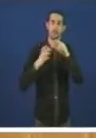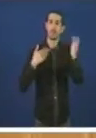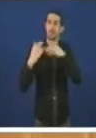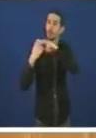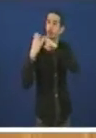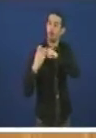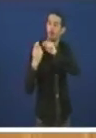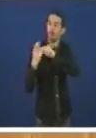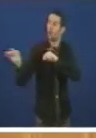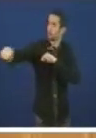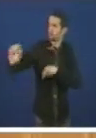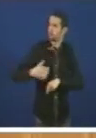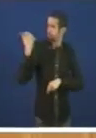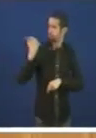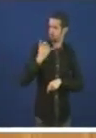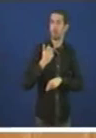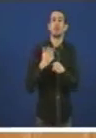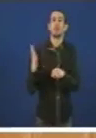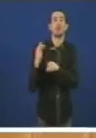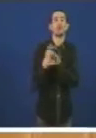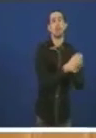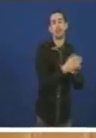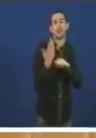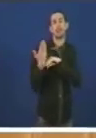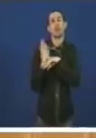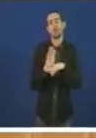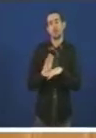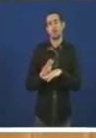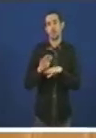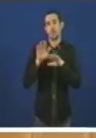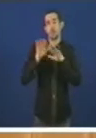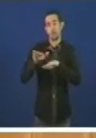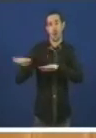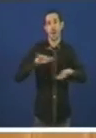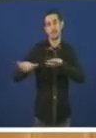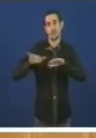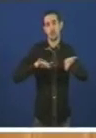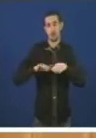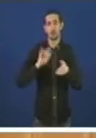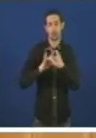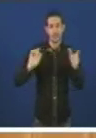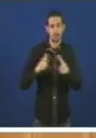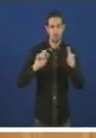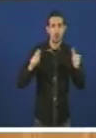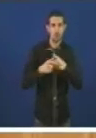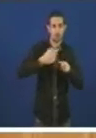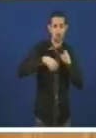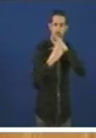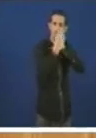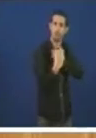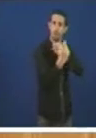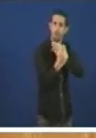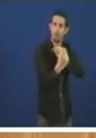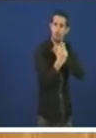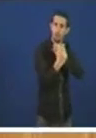tampouco. E tamén esa actitude proactiva demostrase nas distintas reunións que co goberno do Estado xa ativo o